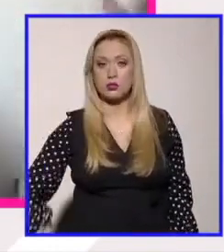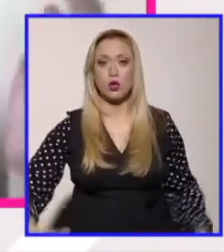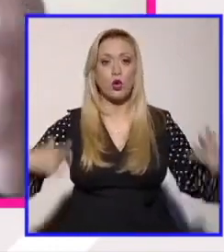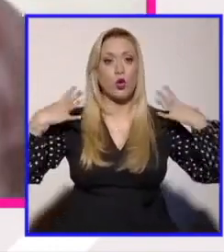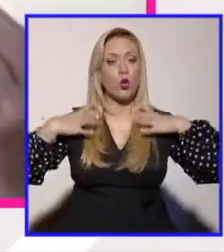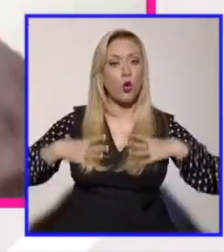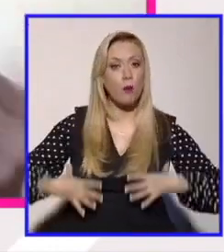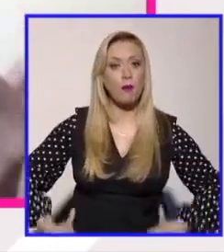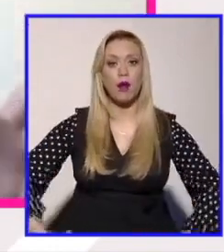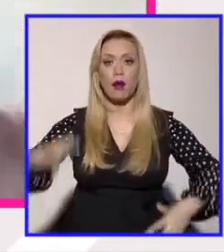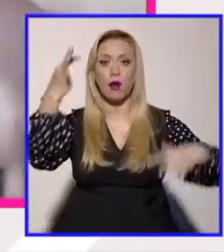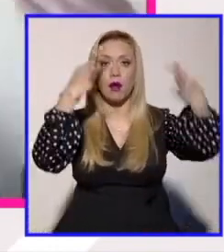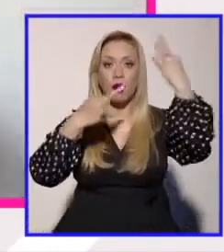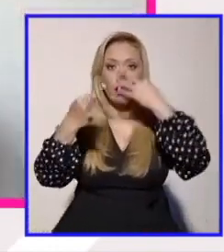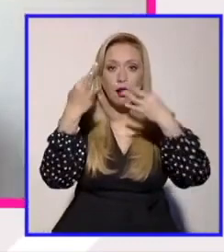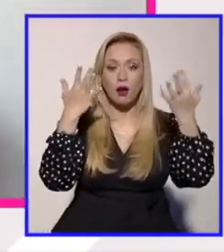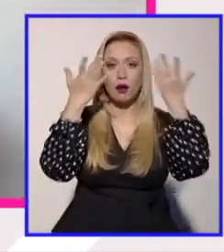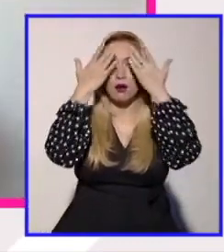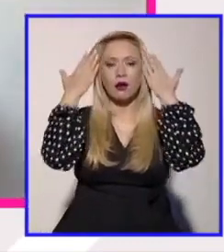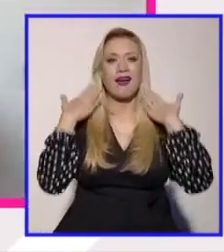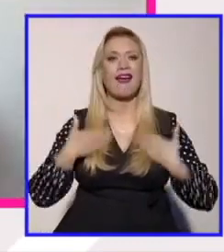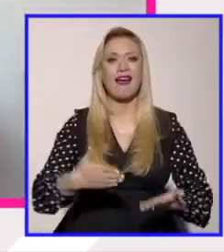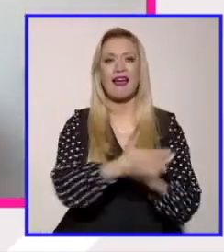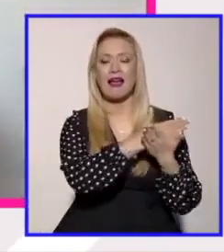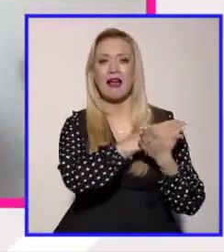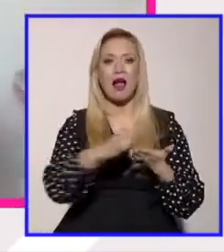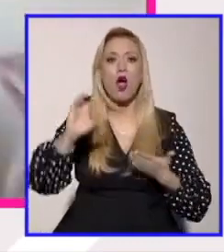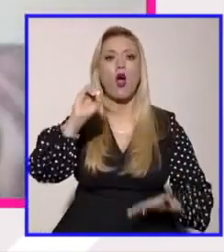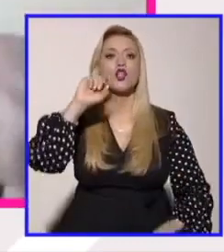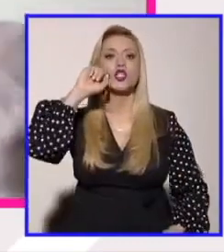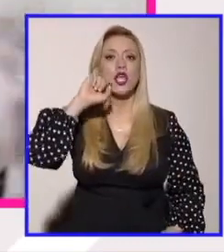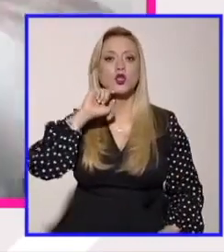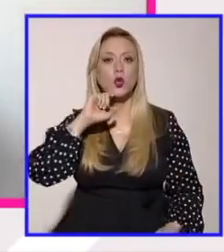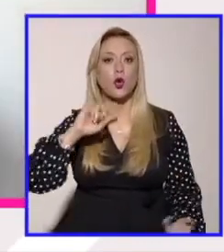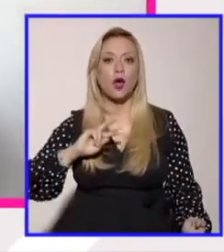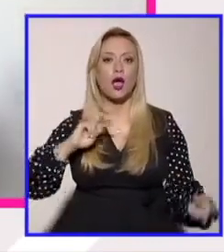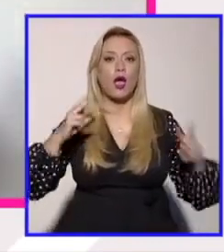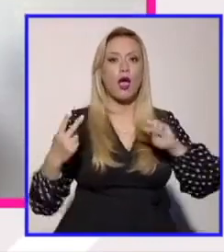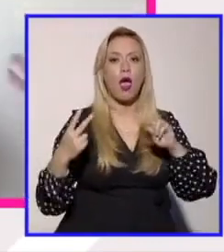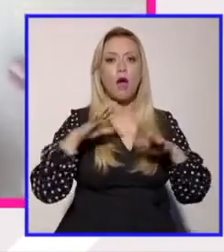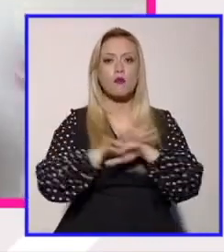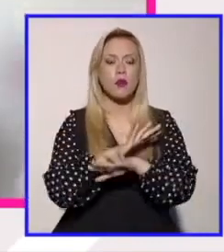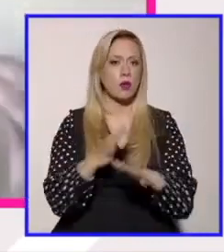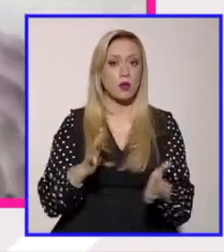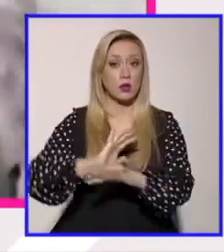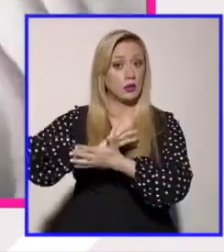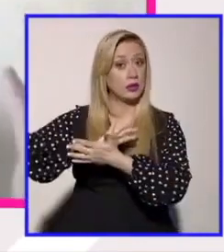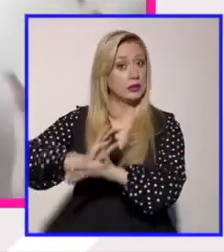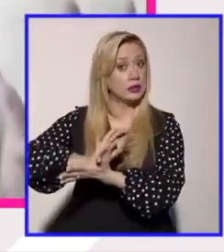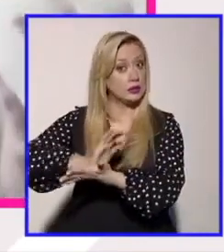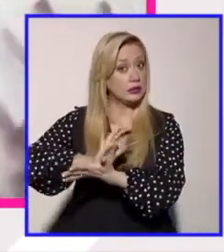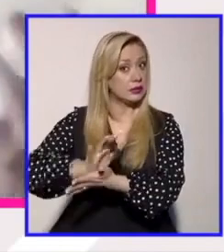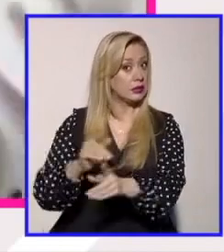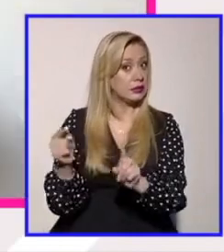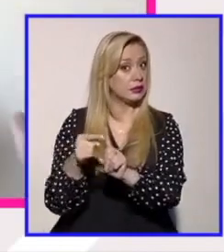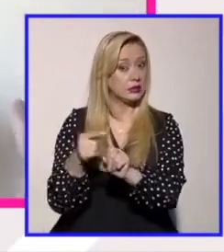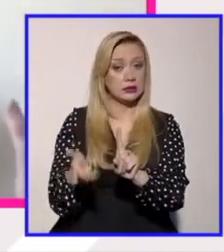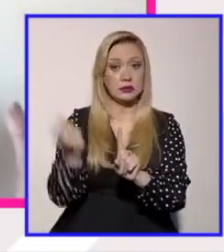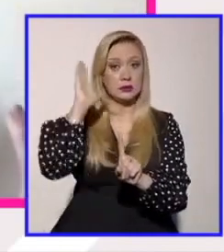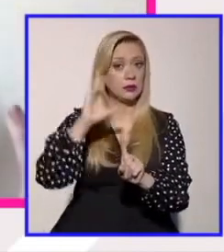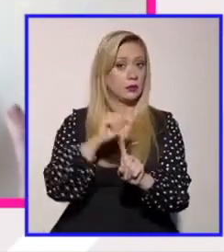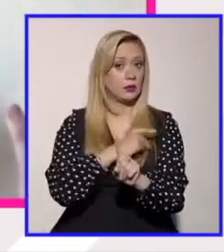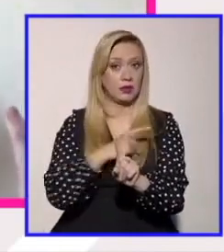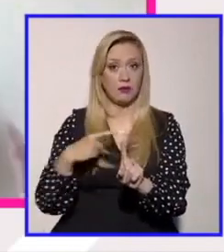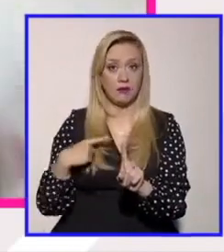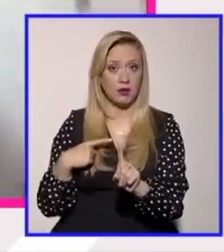necesariamente aparejado al sexo de la persona y eso es discriminatorio lo interesante es que aquí también